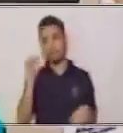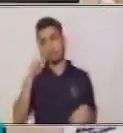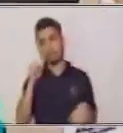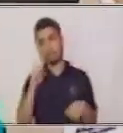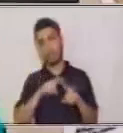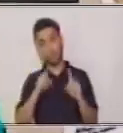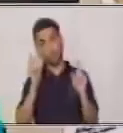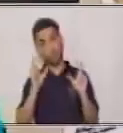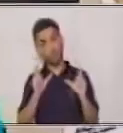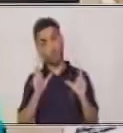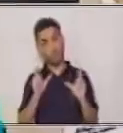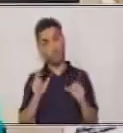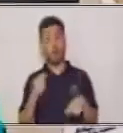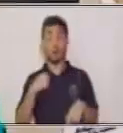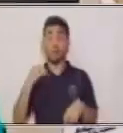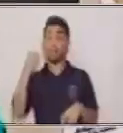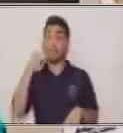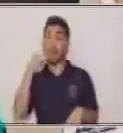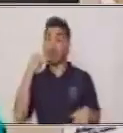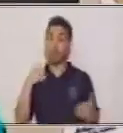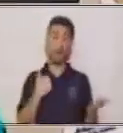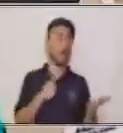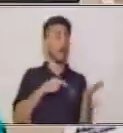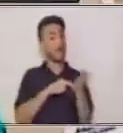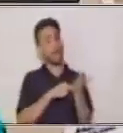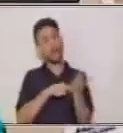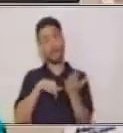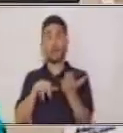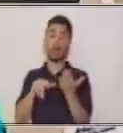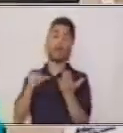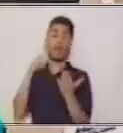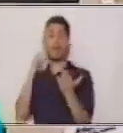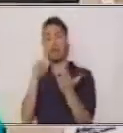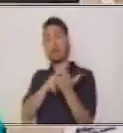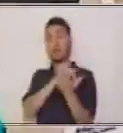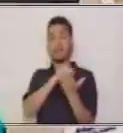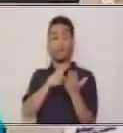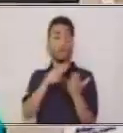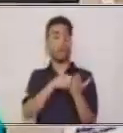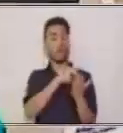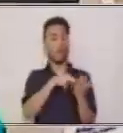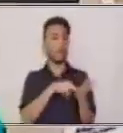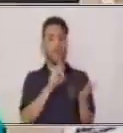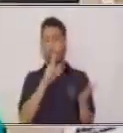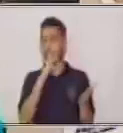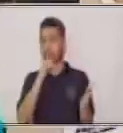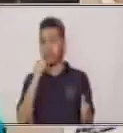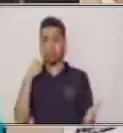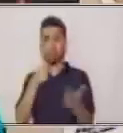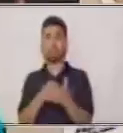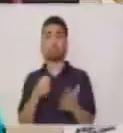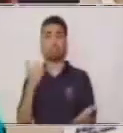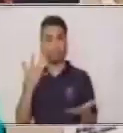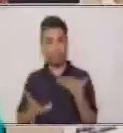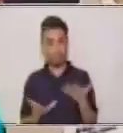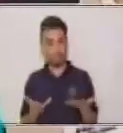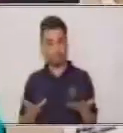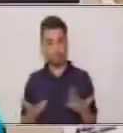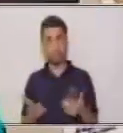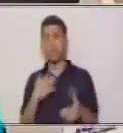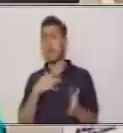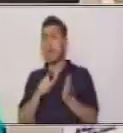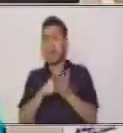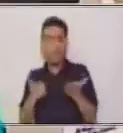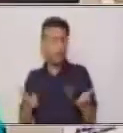tengo mi teléfono, no nos significa que voy a ir leyendo en mi camino porque puedo tener un accidente. Al igual si tengo un libro,